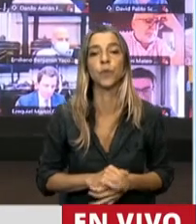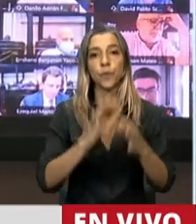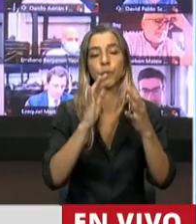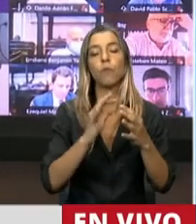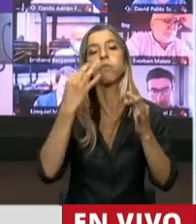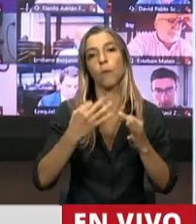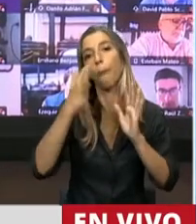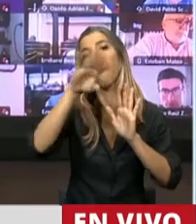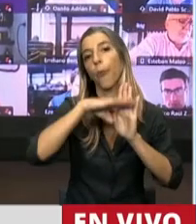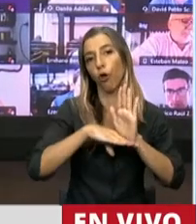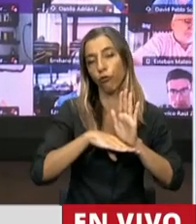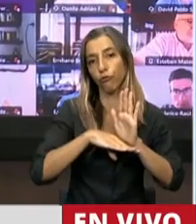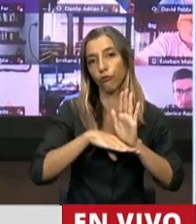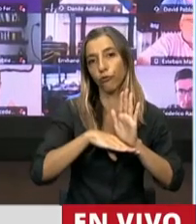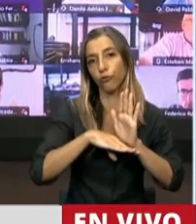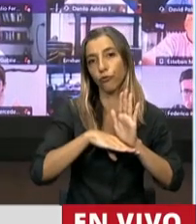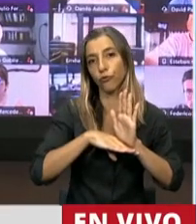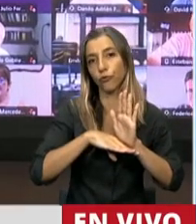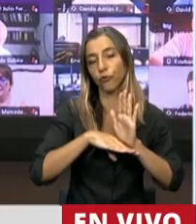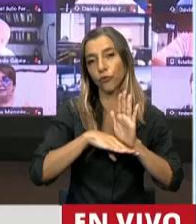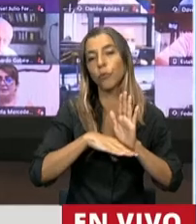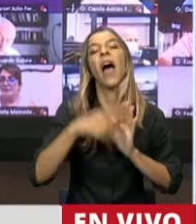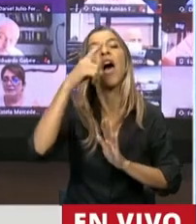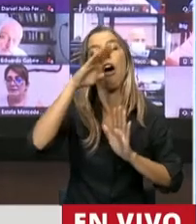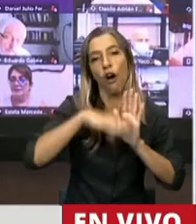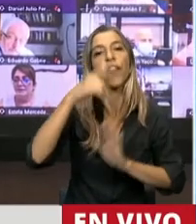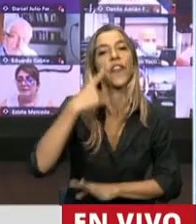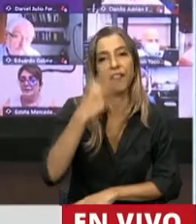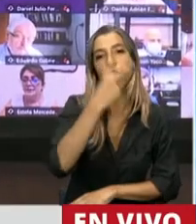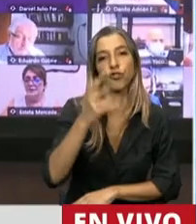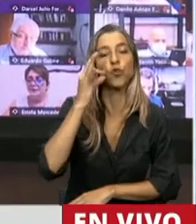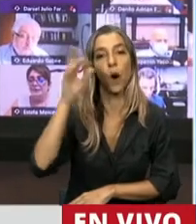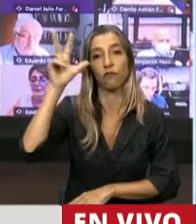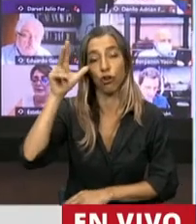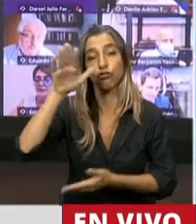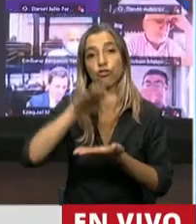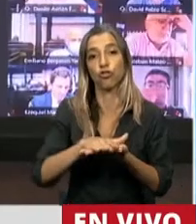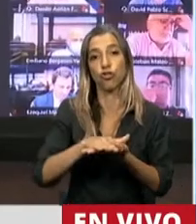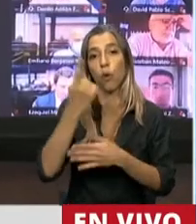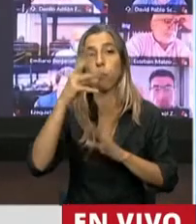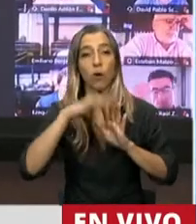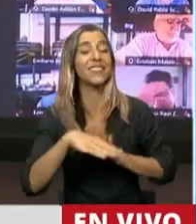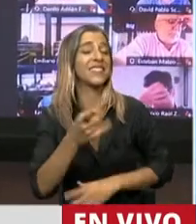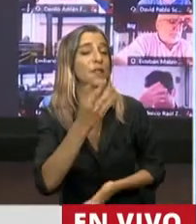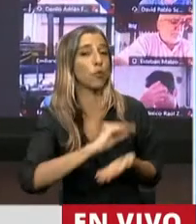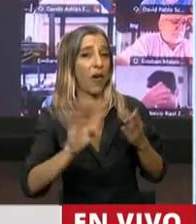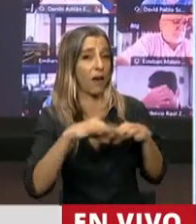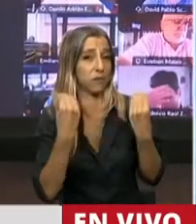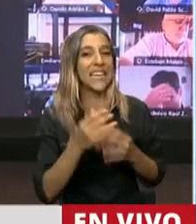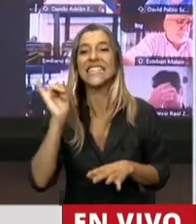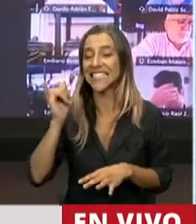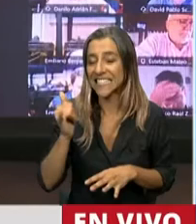protocolo, la orden del día 248, presidente, que... Vaya redondeando, Sí, sí, el